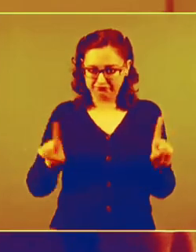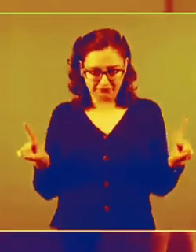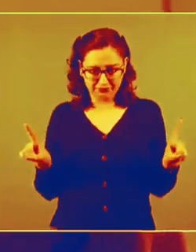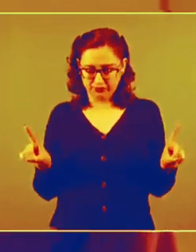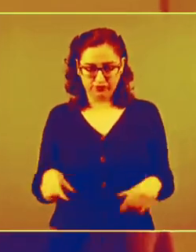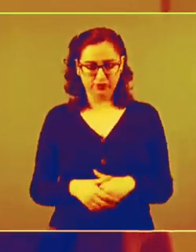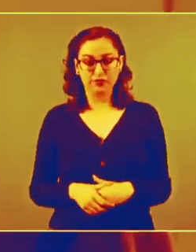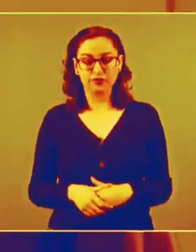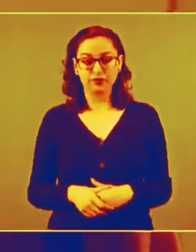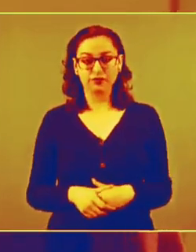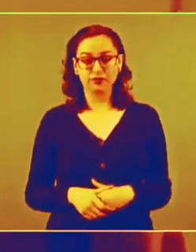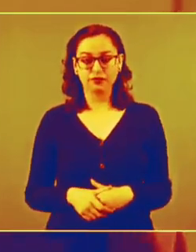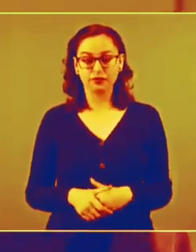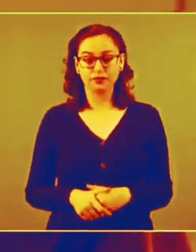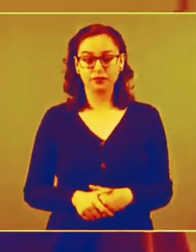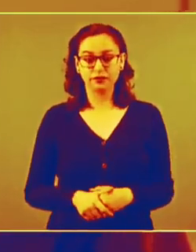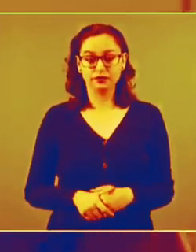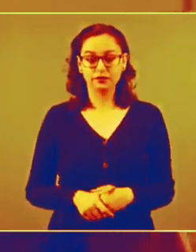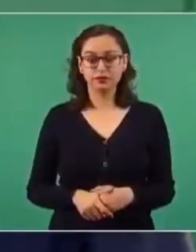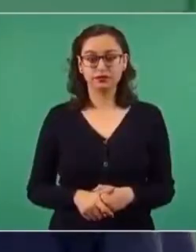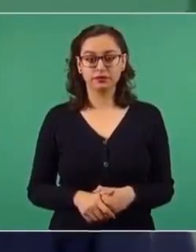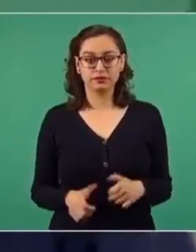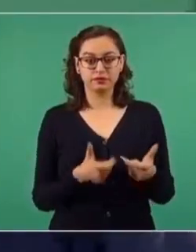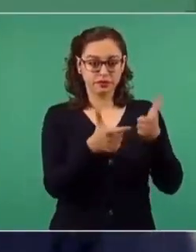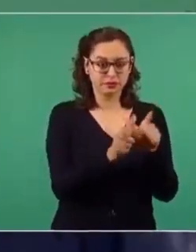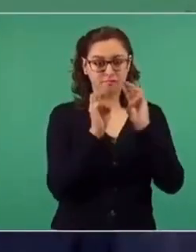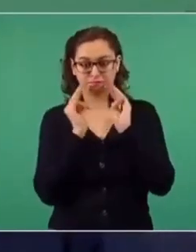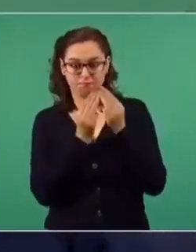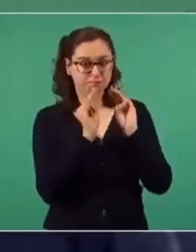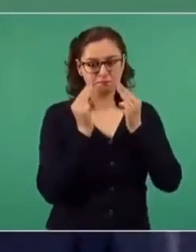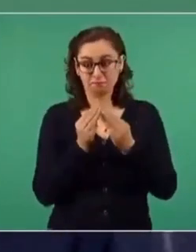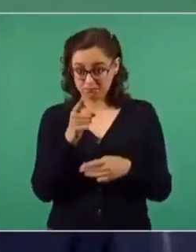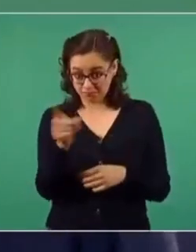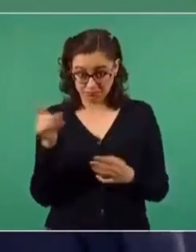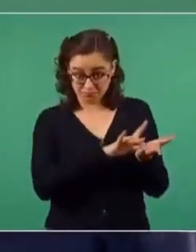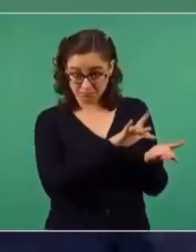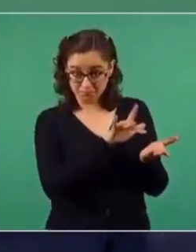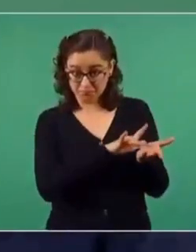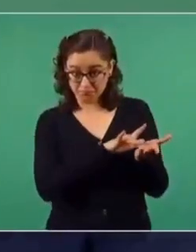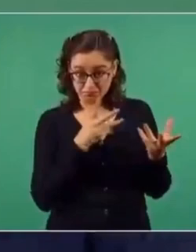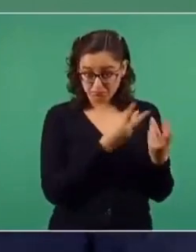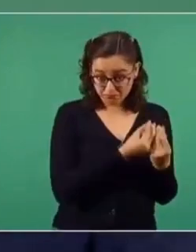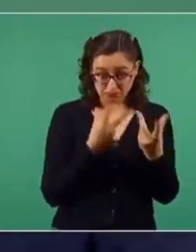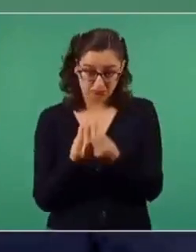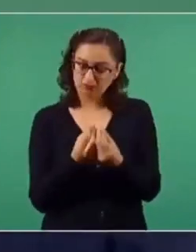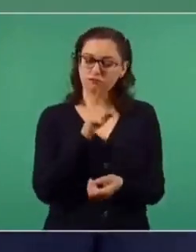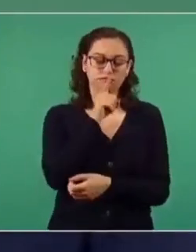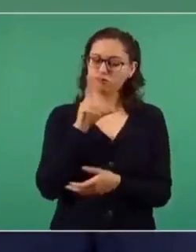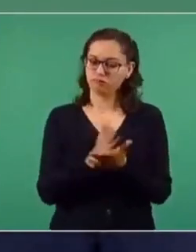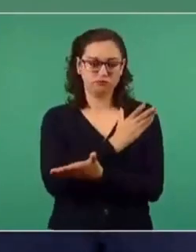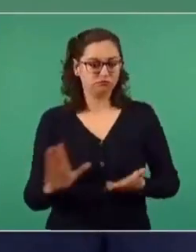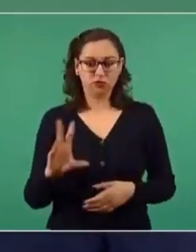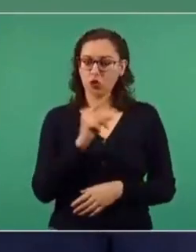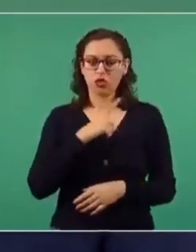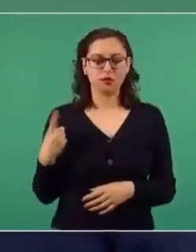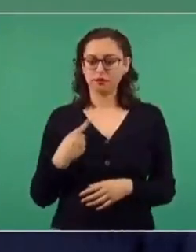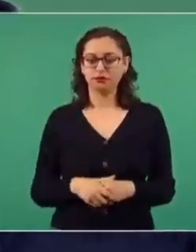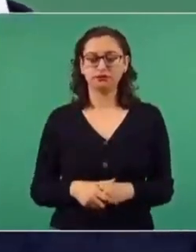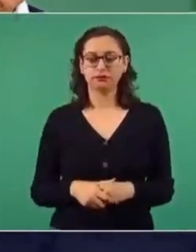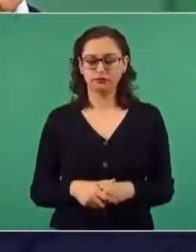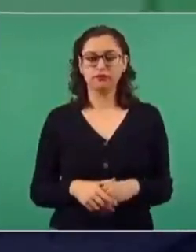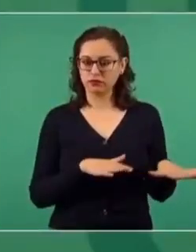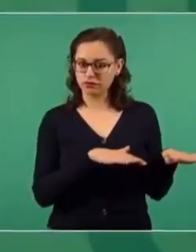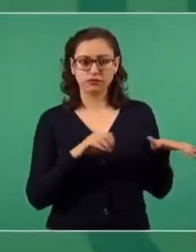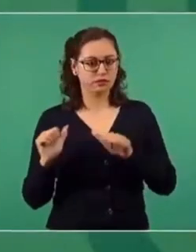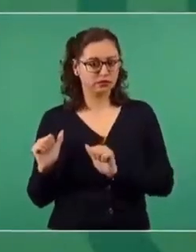No es la lucha de bandas, en eso no, debe estar la gente, no debe estar el pueblo. Y siempre hay